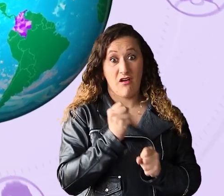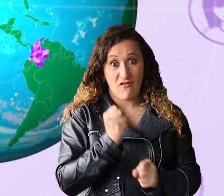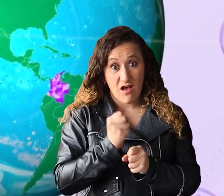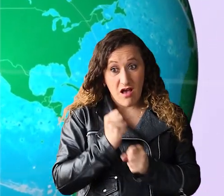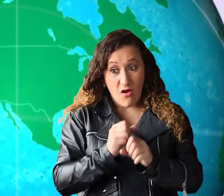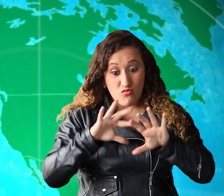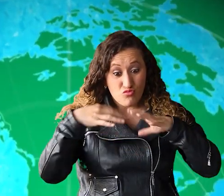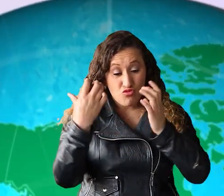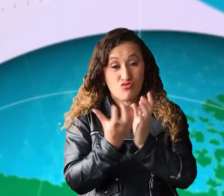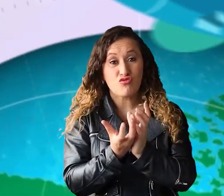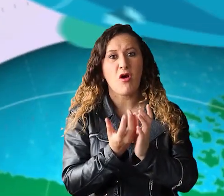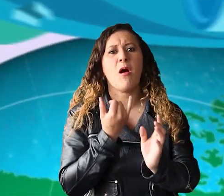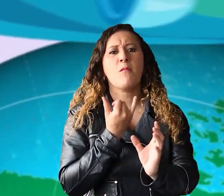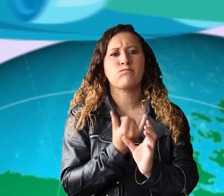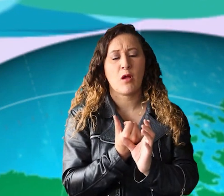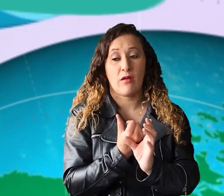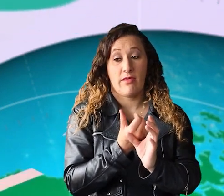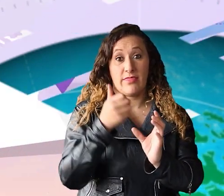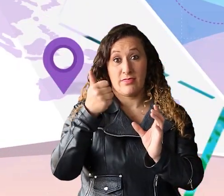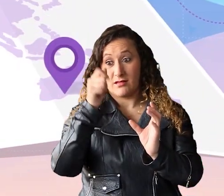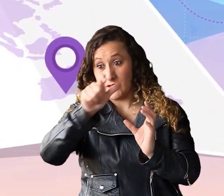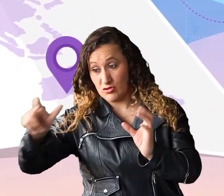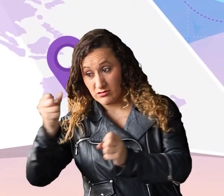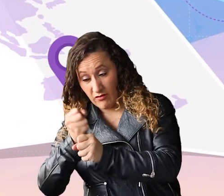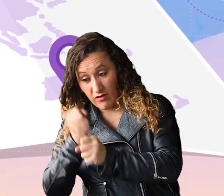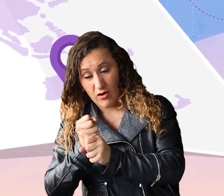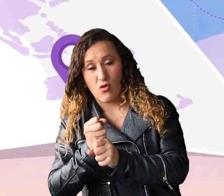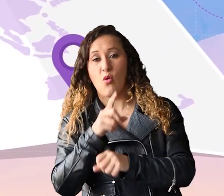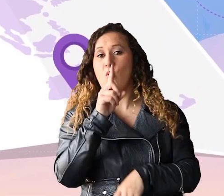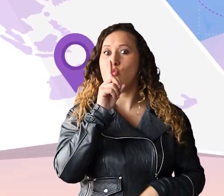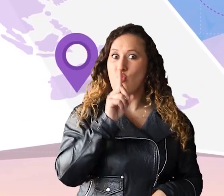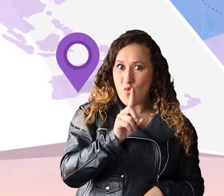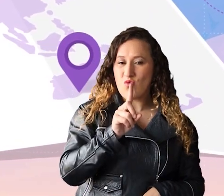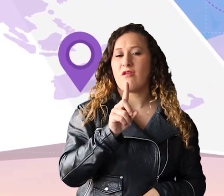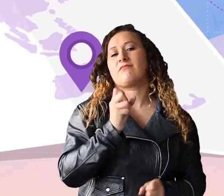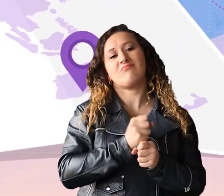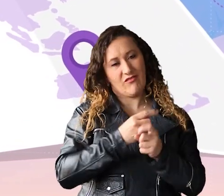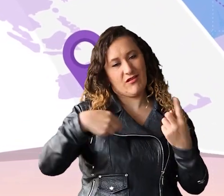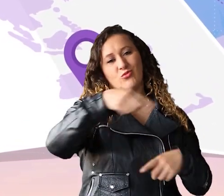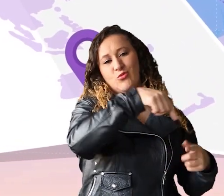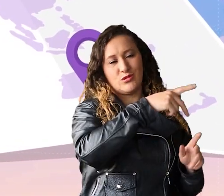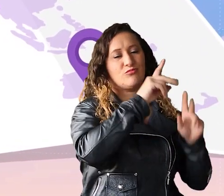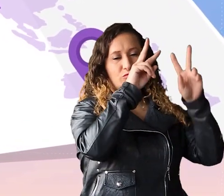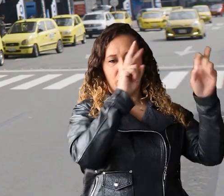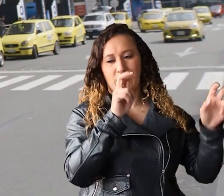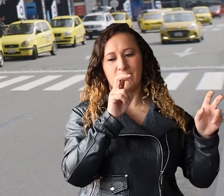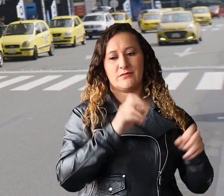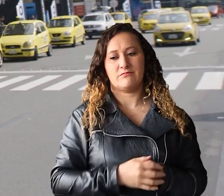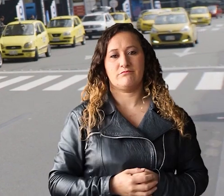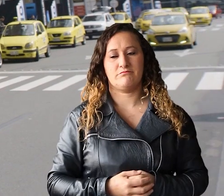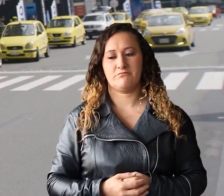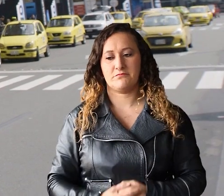de trabajo en el mundo, teniendo en cuenta todos los eslabones de la cadena de valor y los sectores que indirectamente contribuyen al turismo.